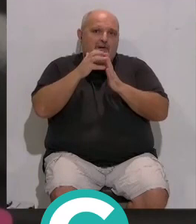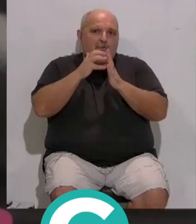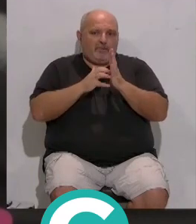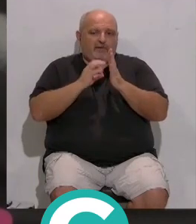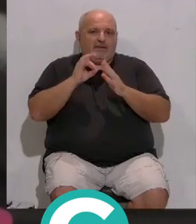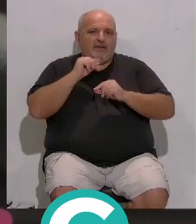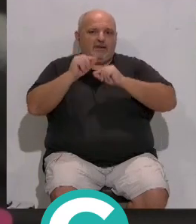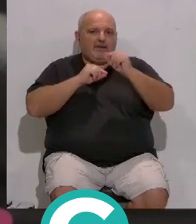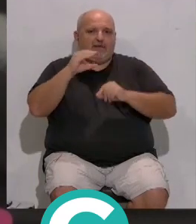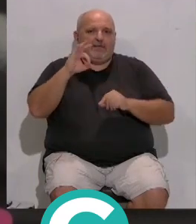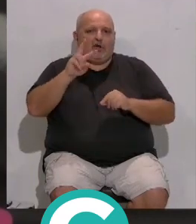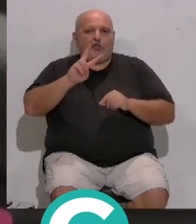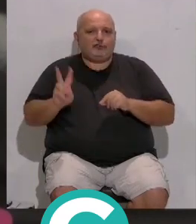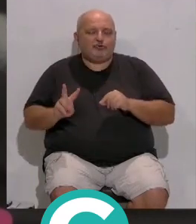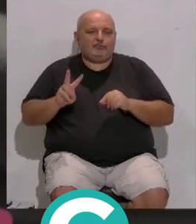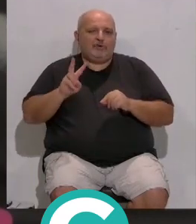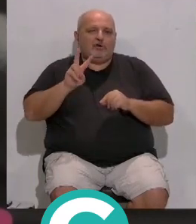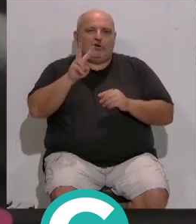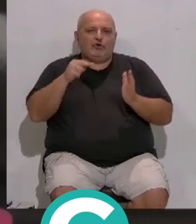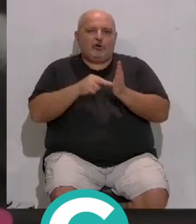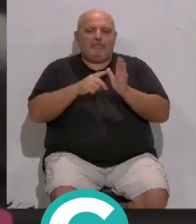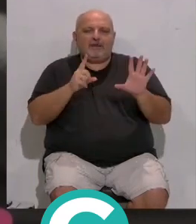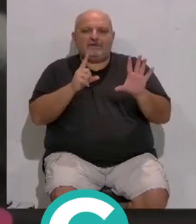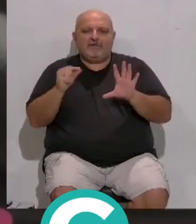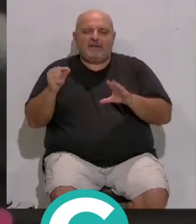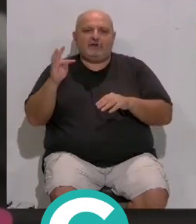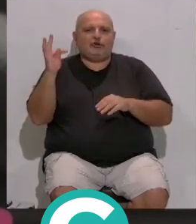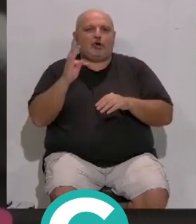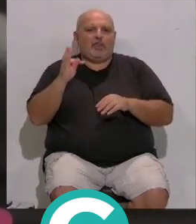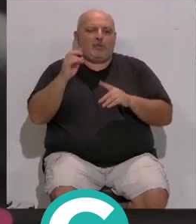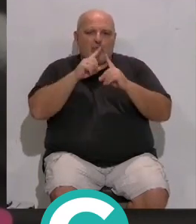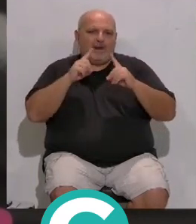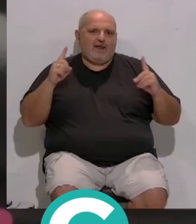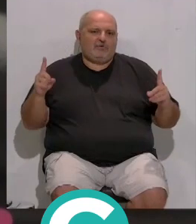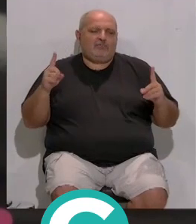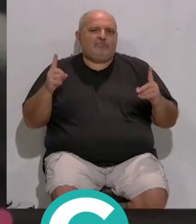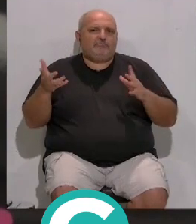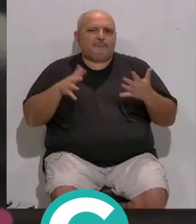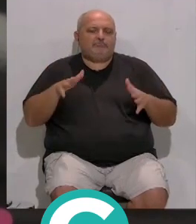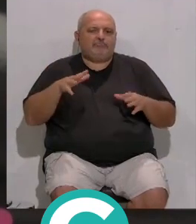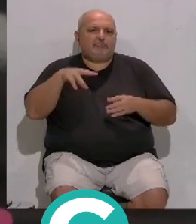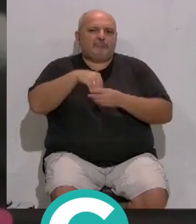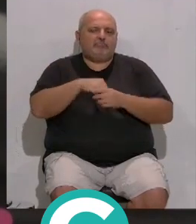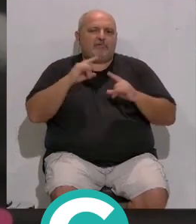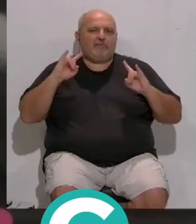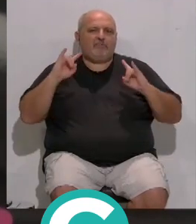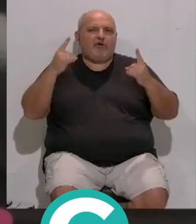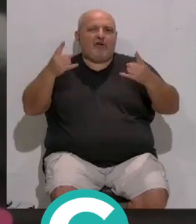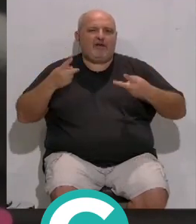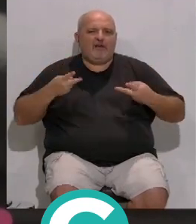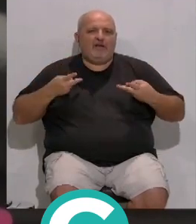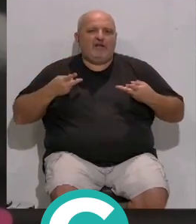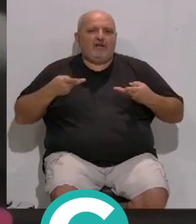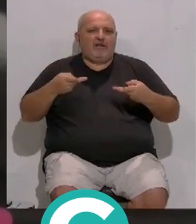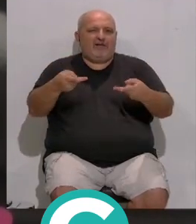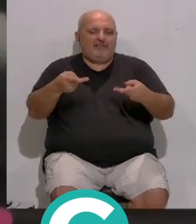...de emisiones de CO2... ...de unas 2.600 toneladas al año... ...equivalente a la plantación de un bosque... ...de 7